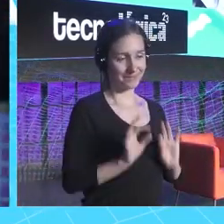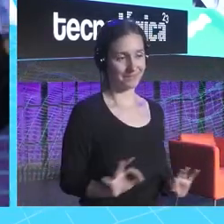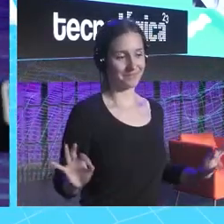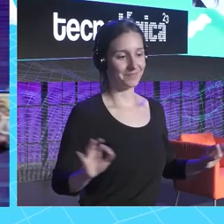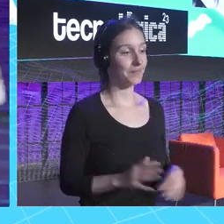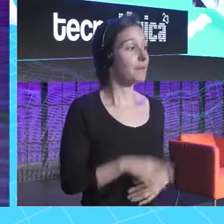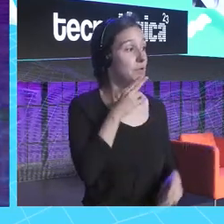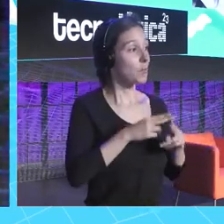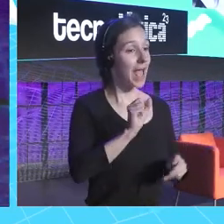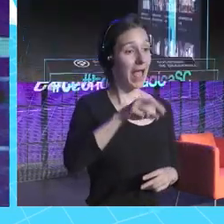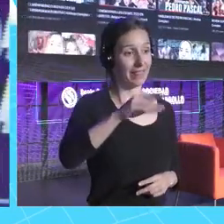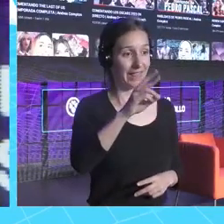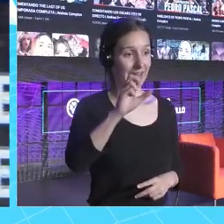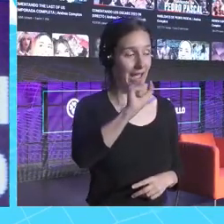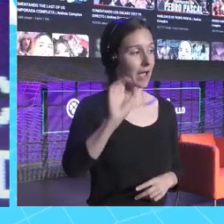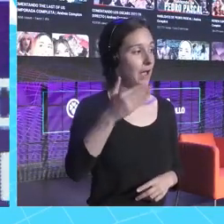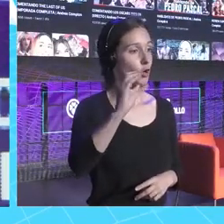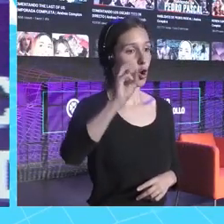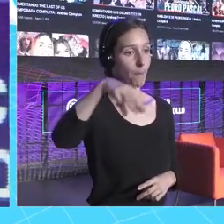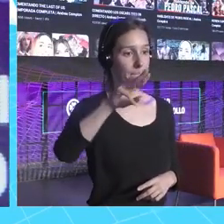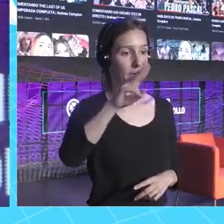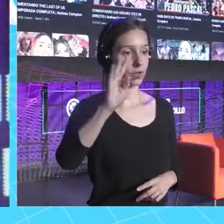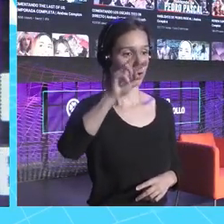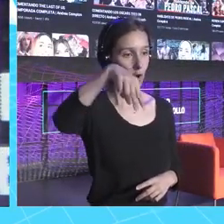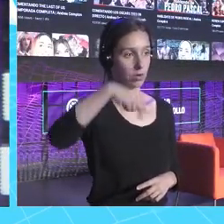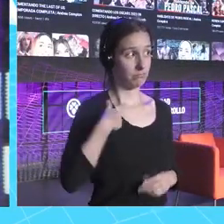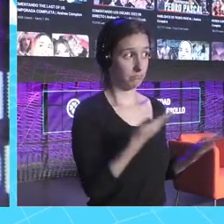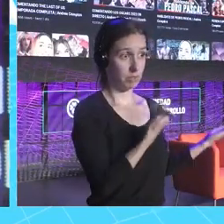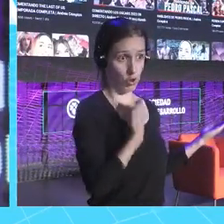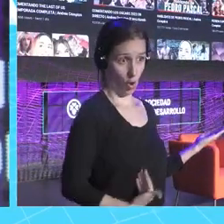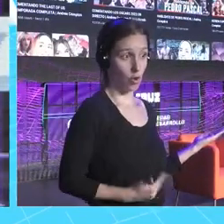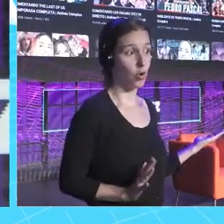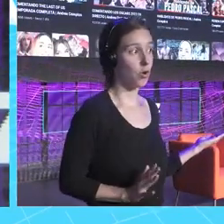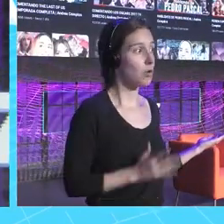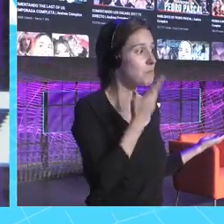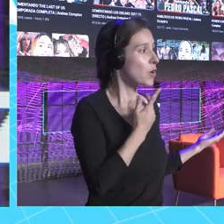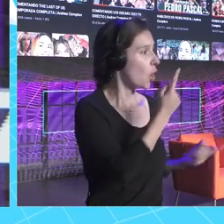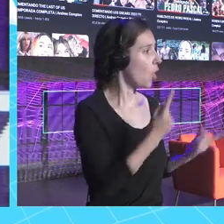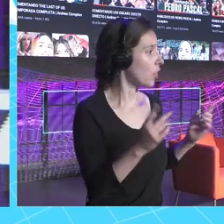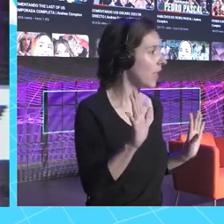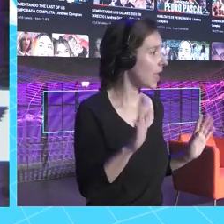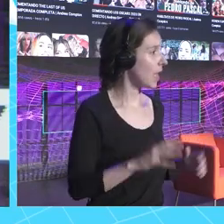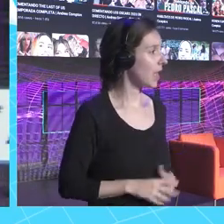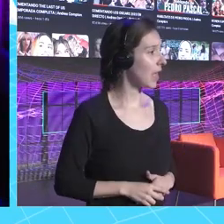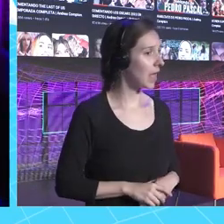mi nombre es Andrea Compton, se ve... Ah, bueno, esta soy yo. ¿Alguien me conoce? Bien,